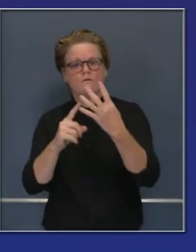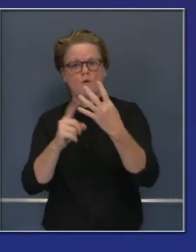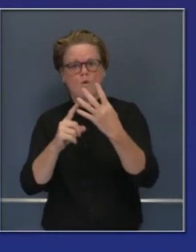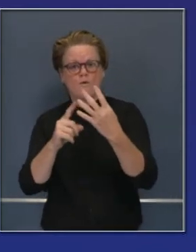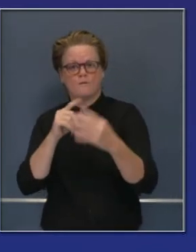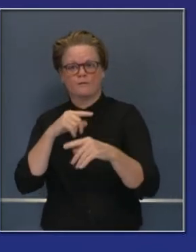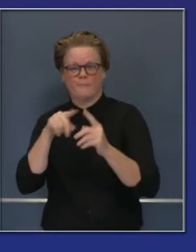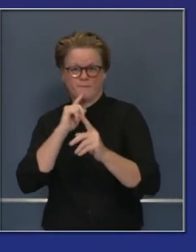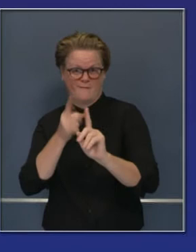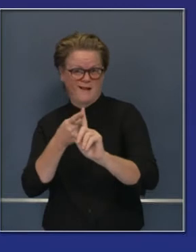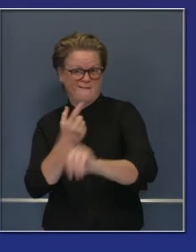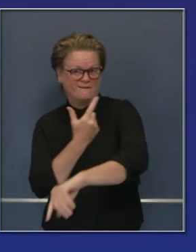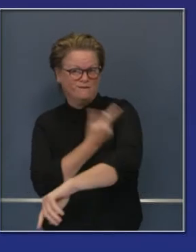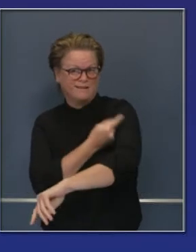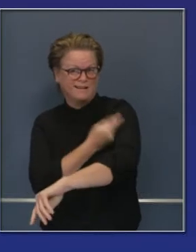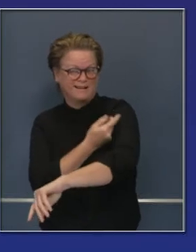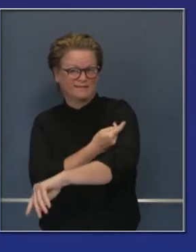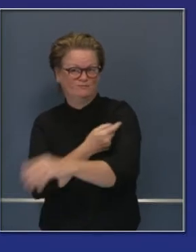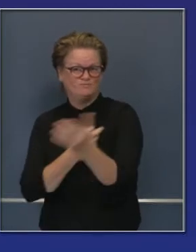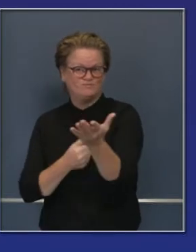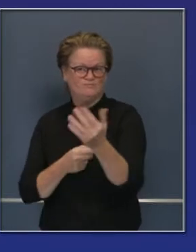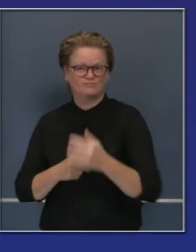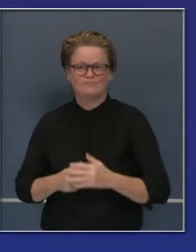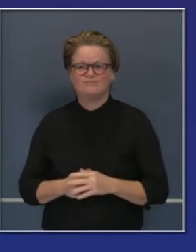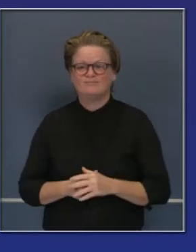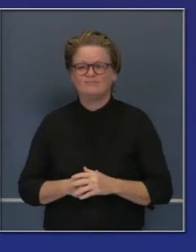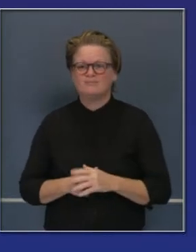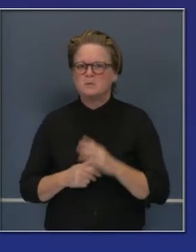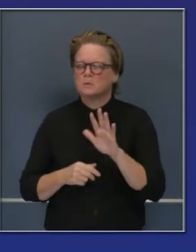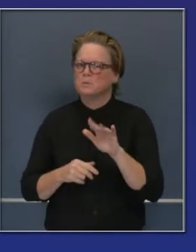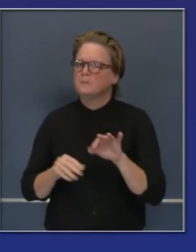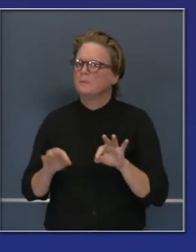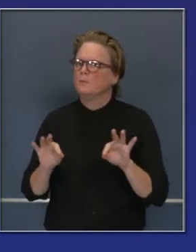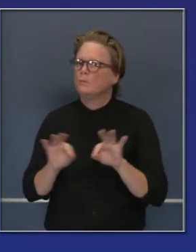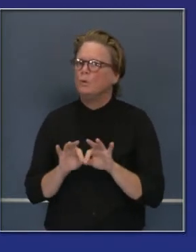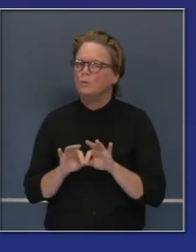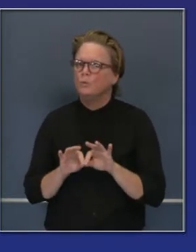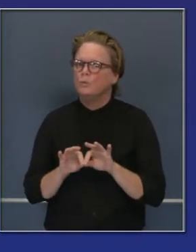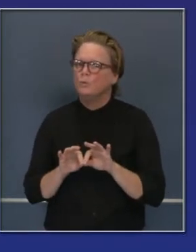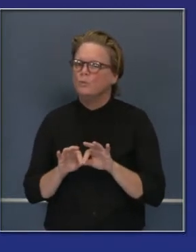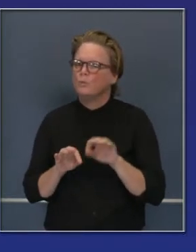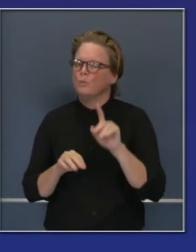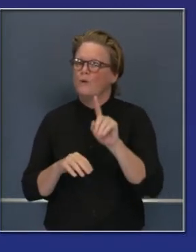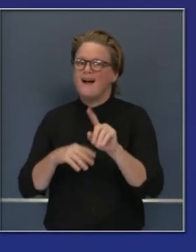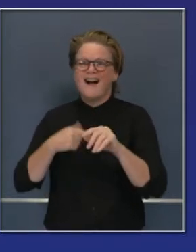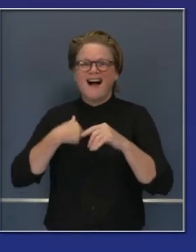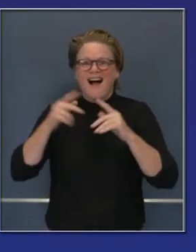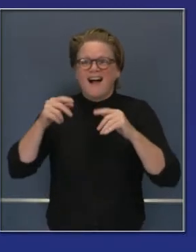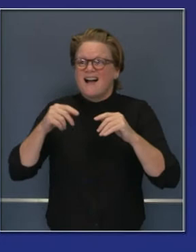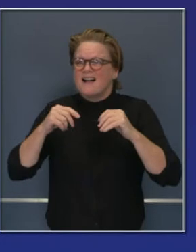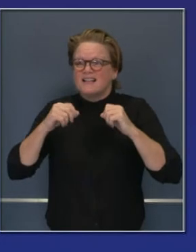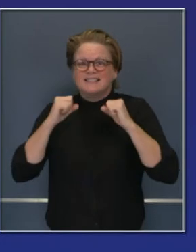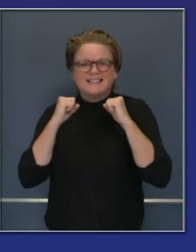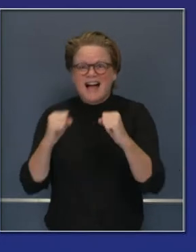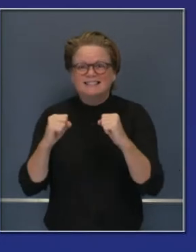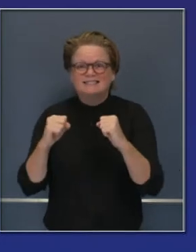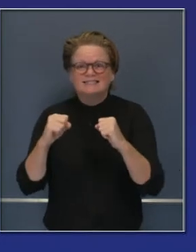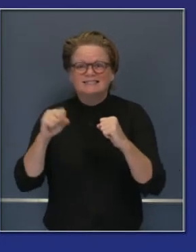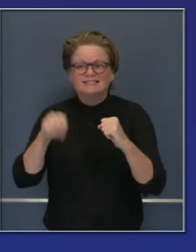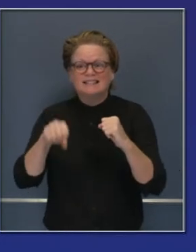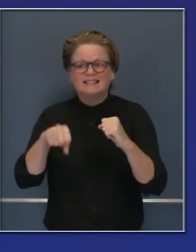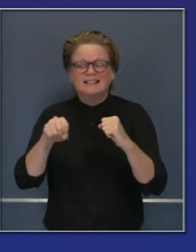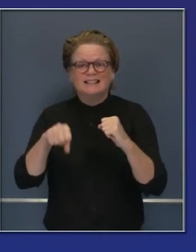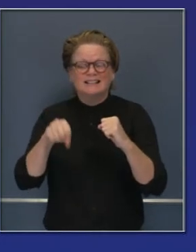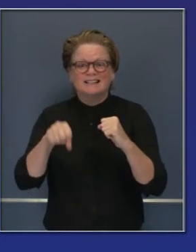importante. Y ahora, por último, la vacuna. Estamos trabajando en esto y esto es bien importante. Está provocando